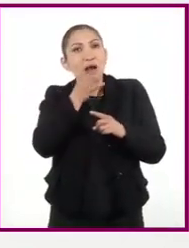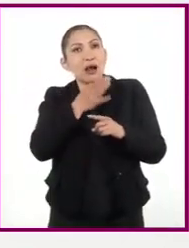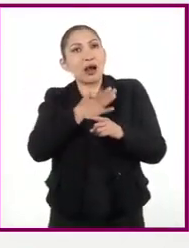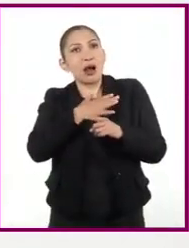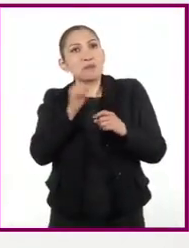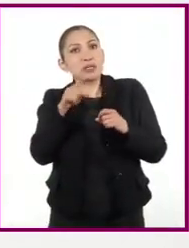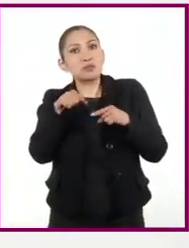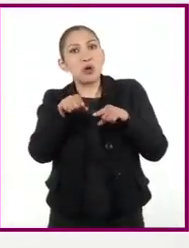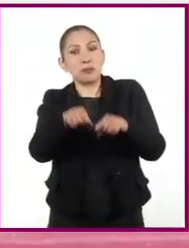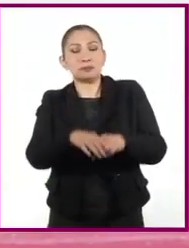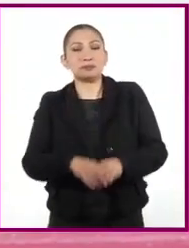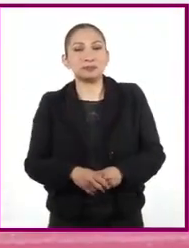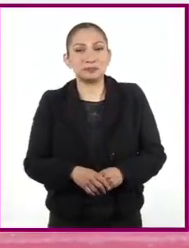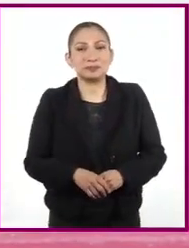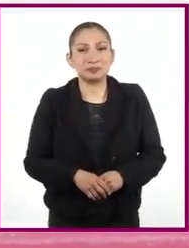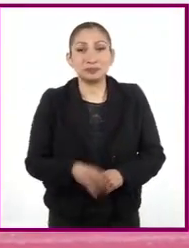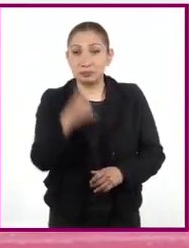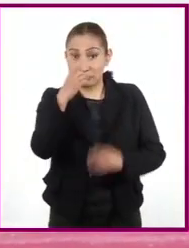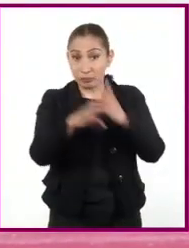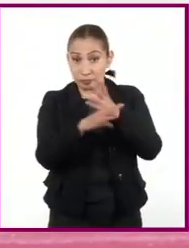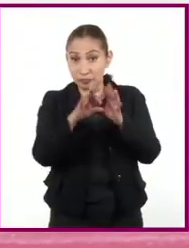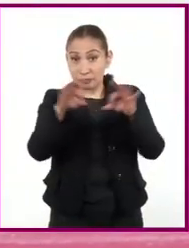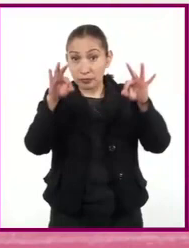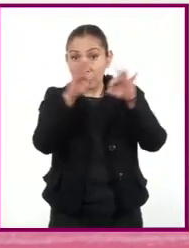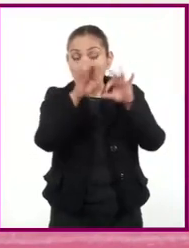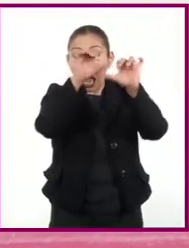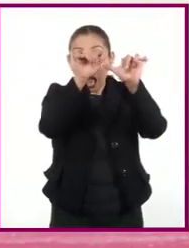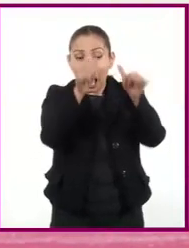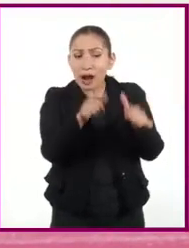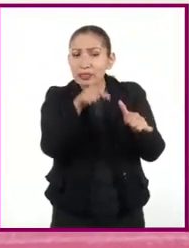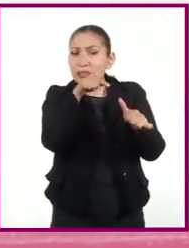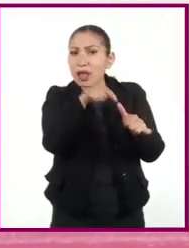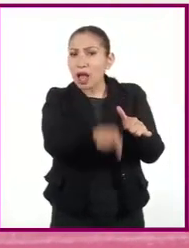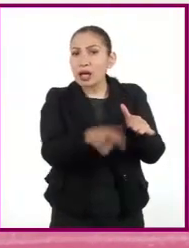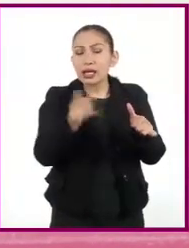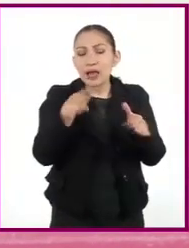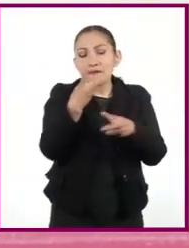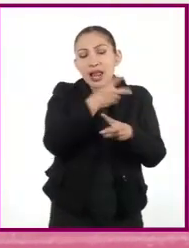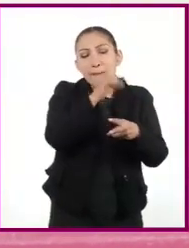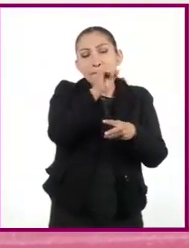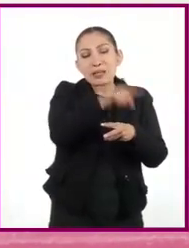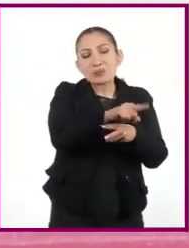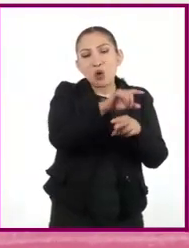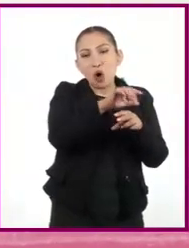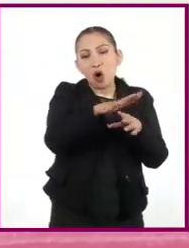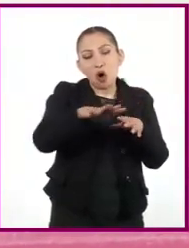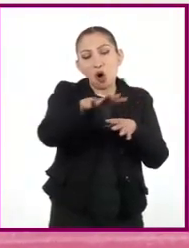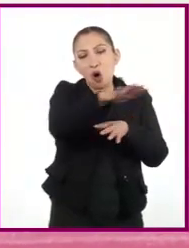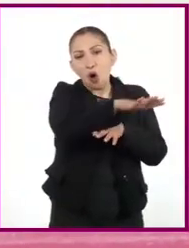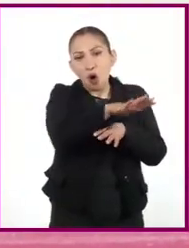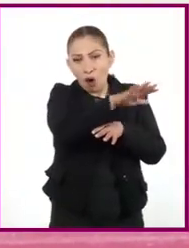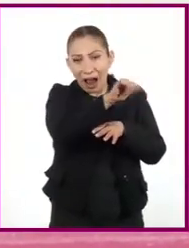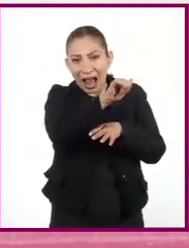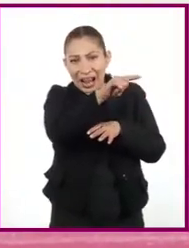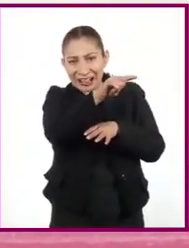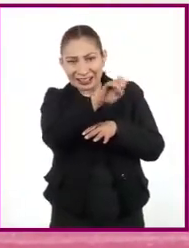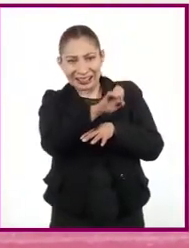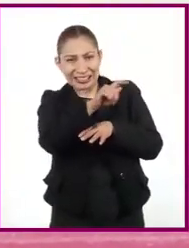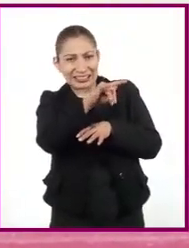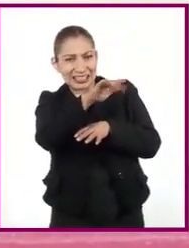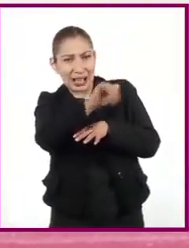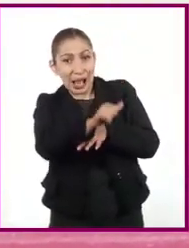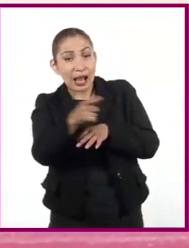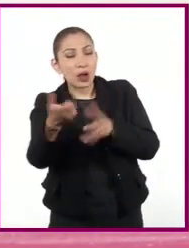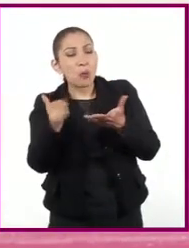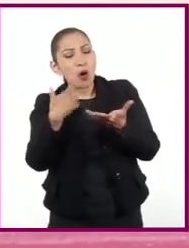al mismo tiempo. Cabe resaltar que el arte es un discurso que viene de la misma pieza artística y que invita a